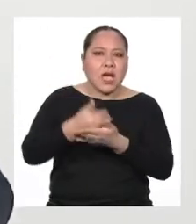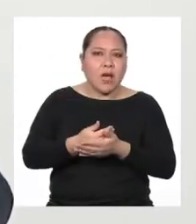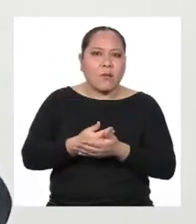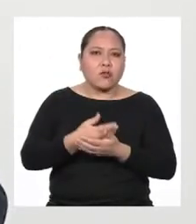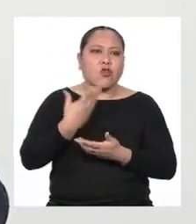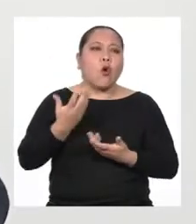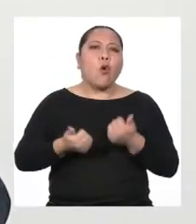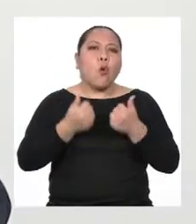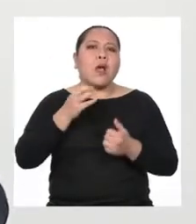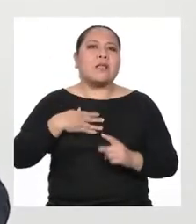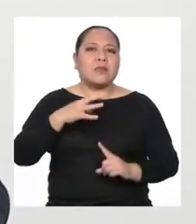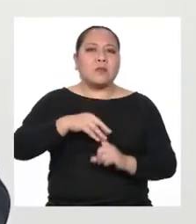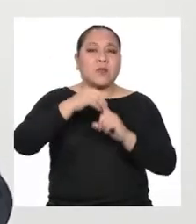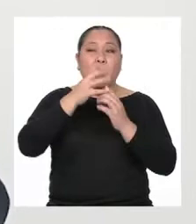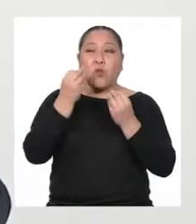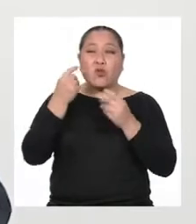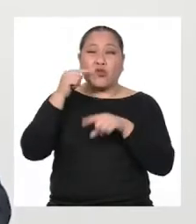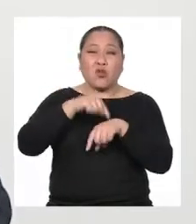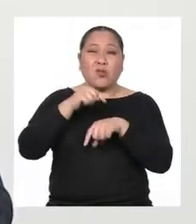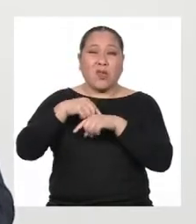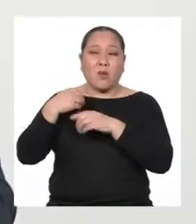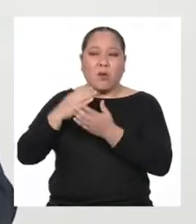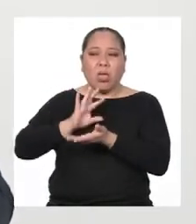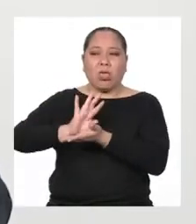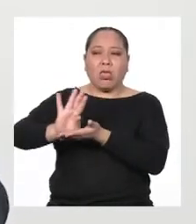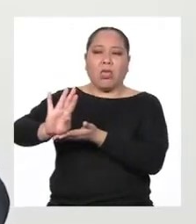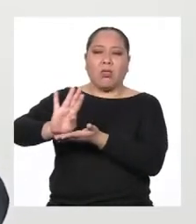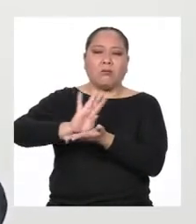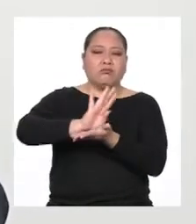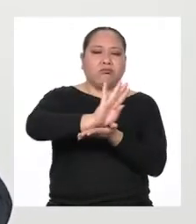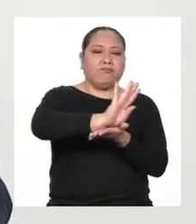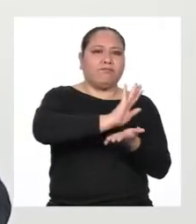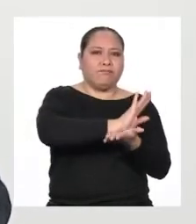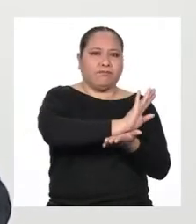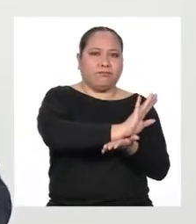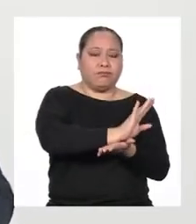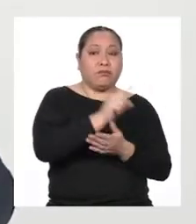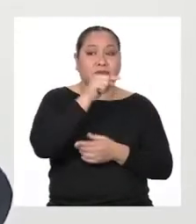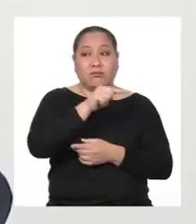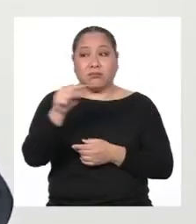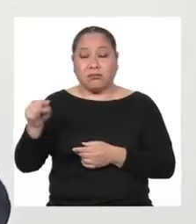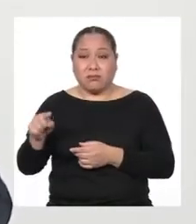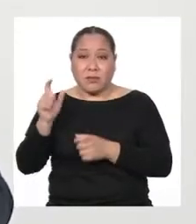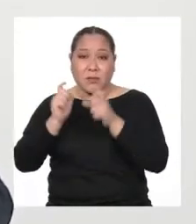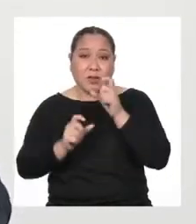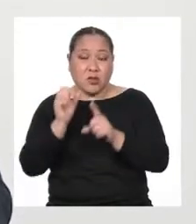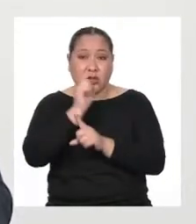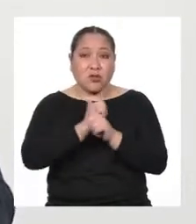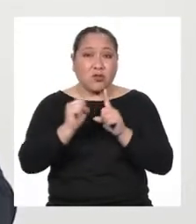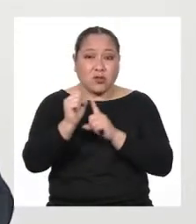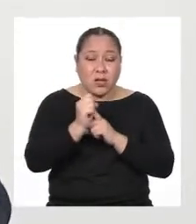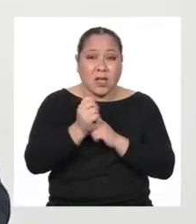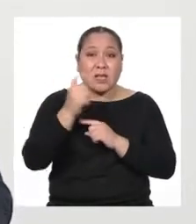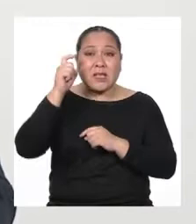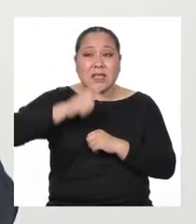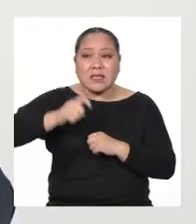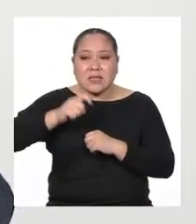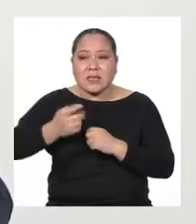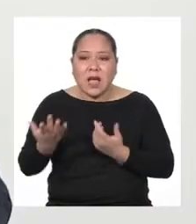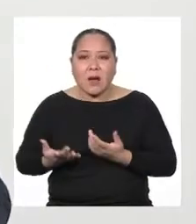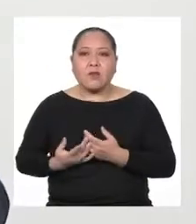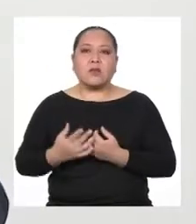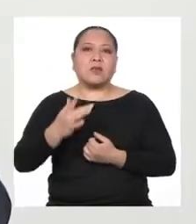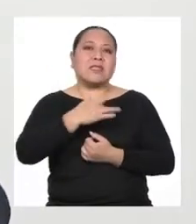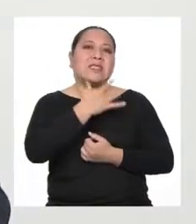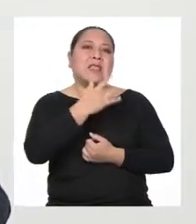hemos vivido segregadas y segregados Siendo seres sociales, tenemos la necesidad de tener y